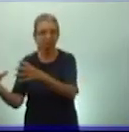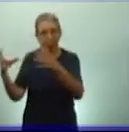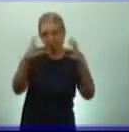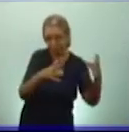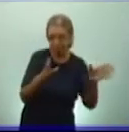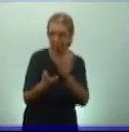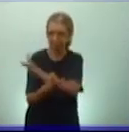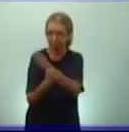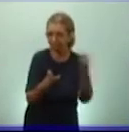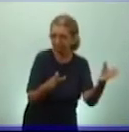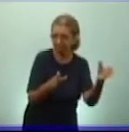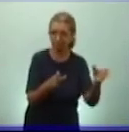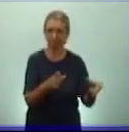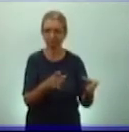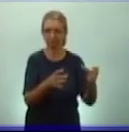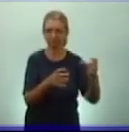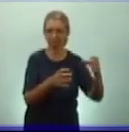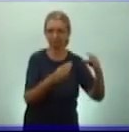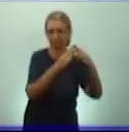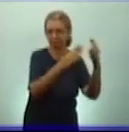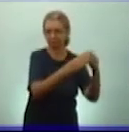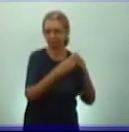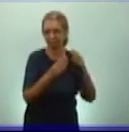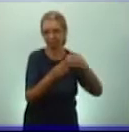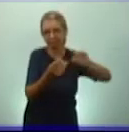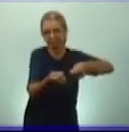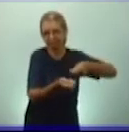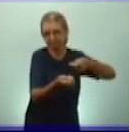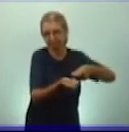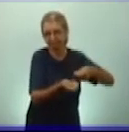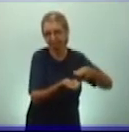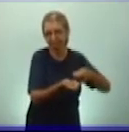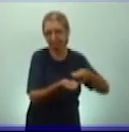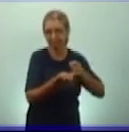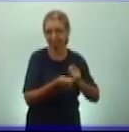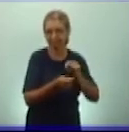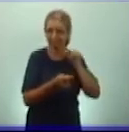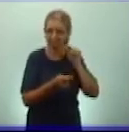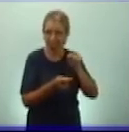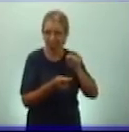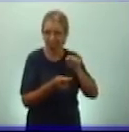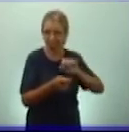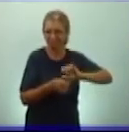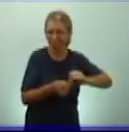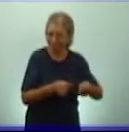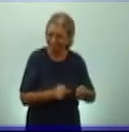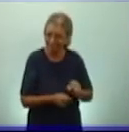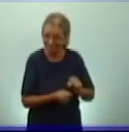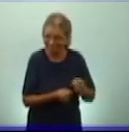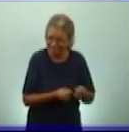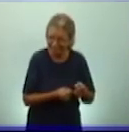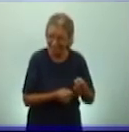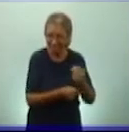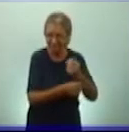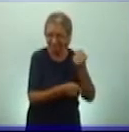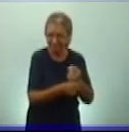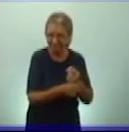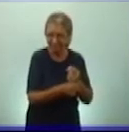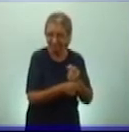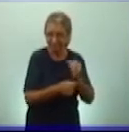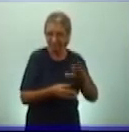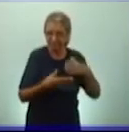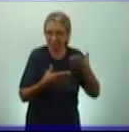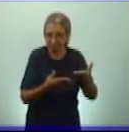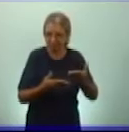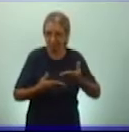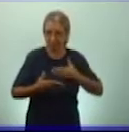a las comunas campesinas en la civilización Inca. Y estas comunas campesinas obligadas a trabajar, por supuesto, para mantenerse a sí mismas